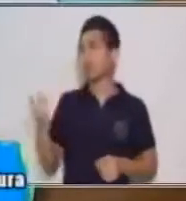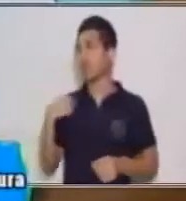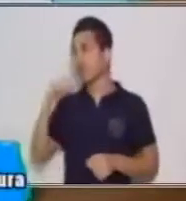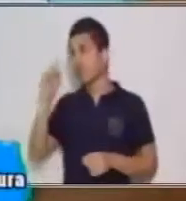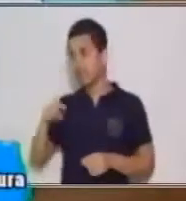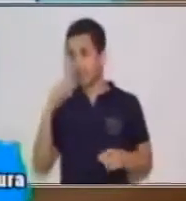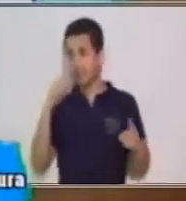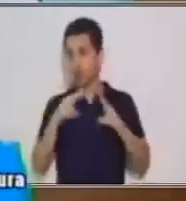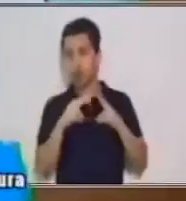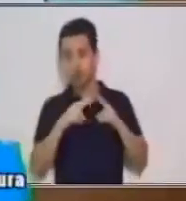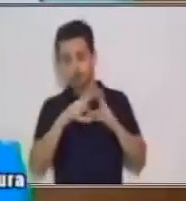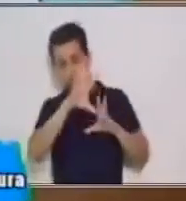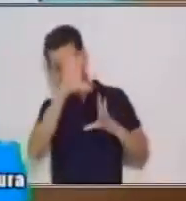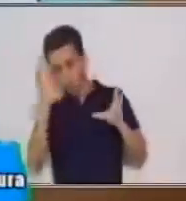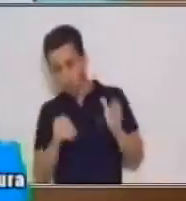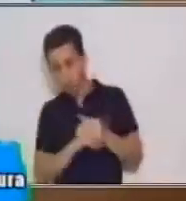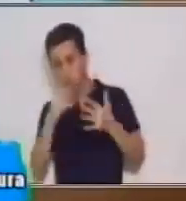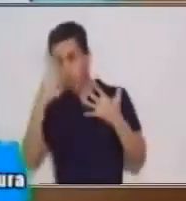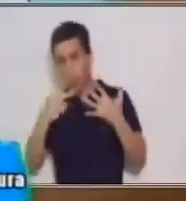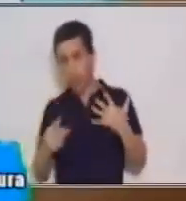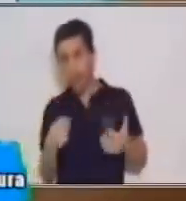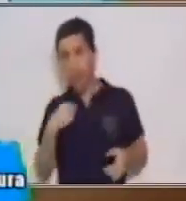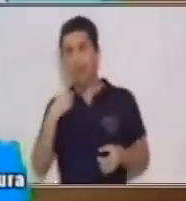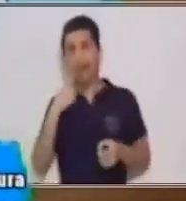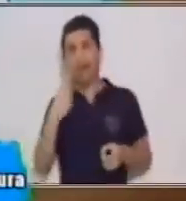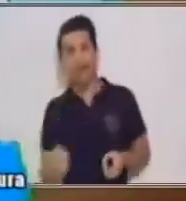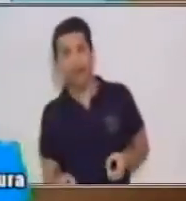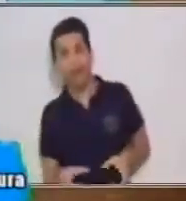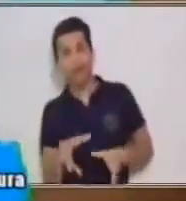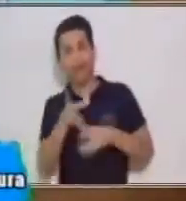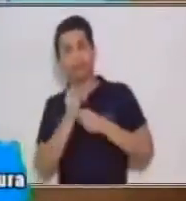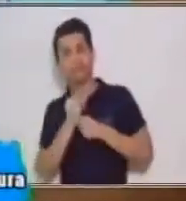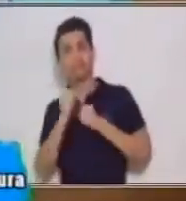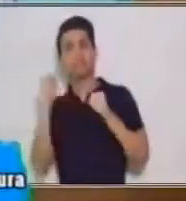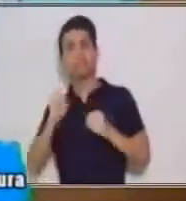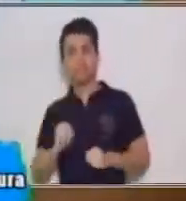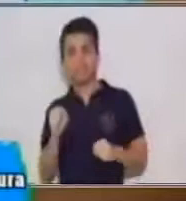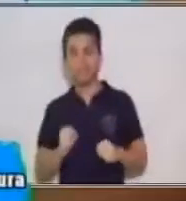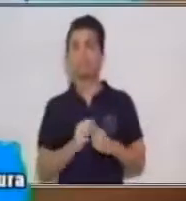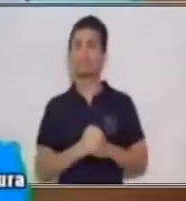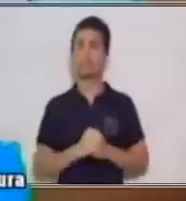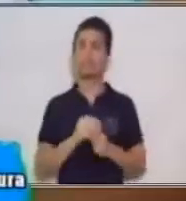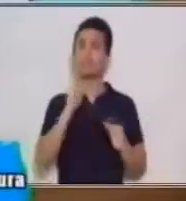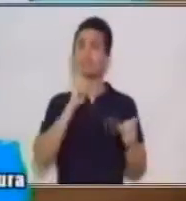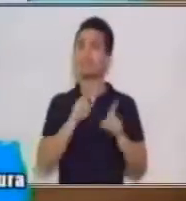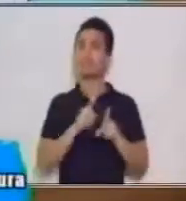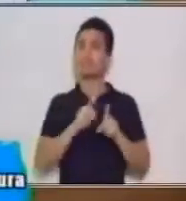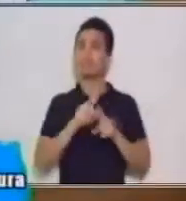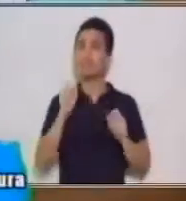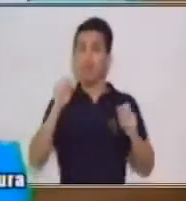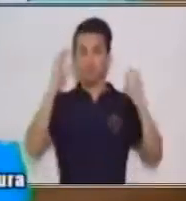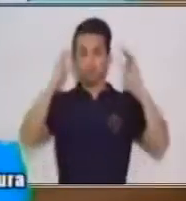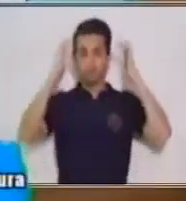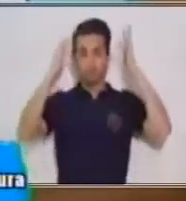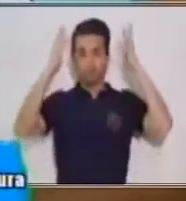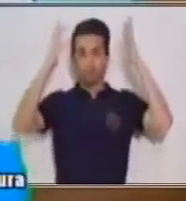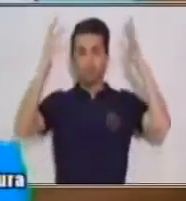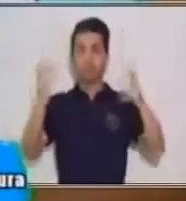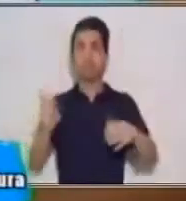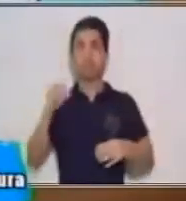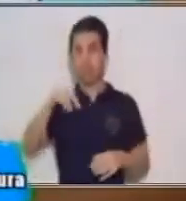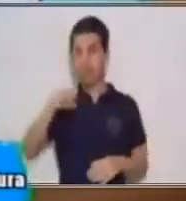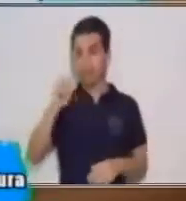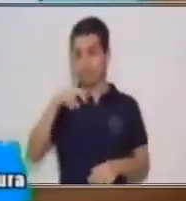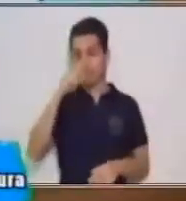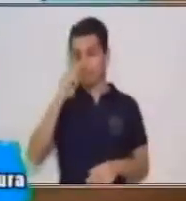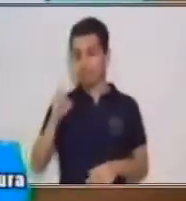del vocabulario para que me llame la atención. También tengo que activar mi mente. Significa